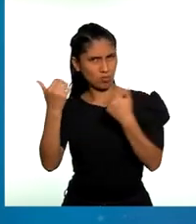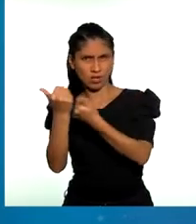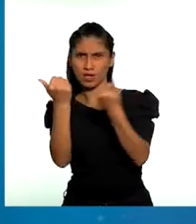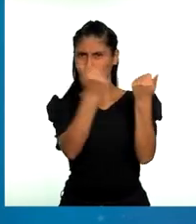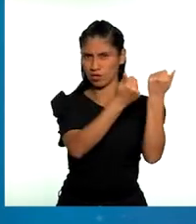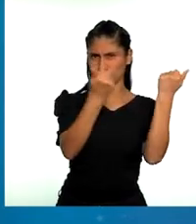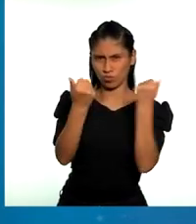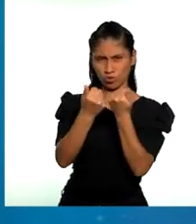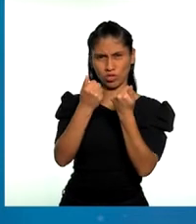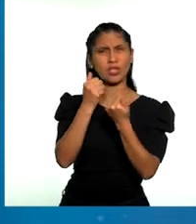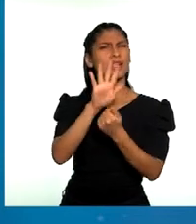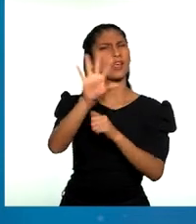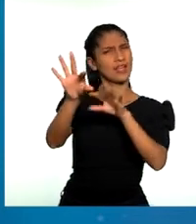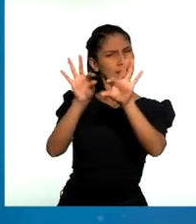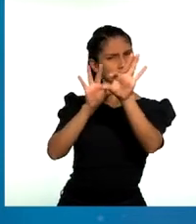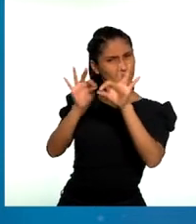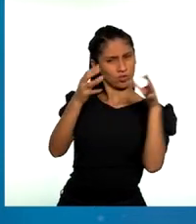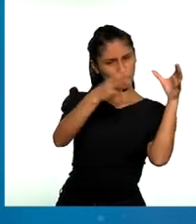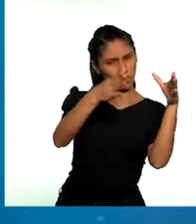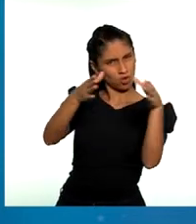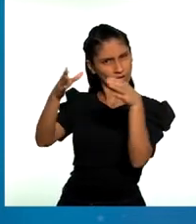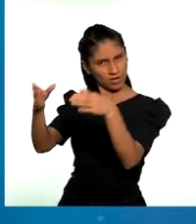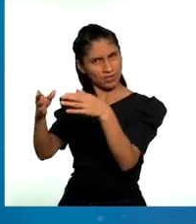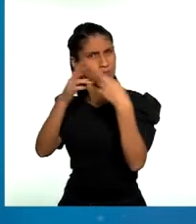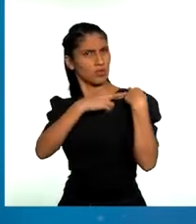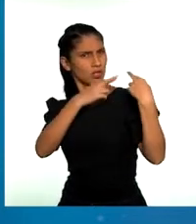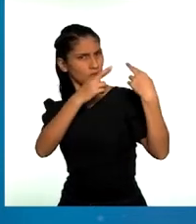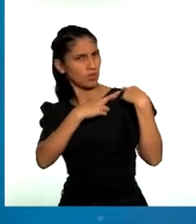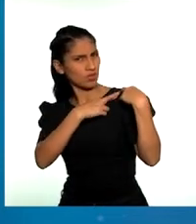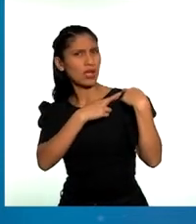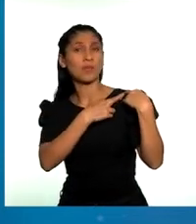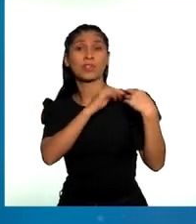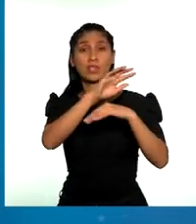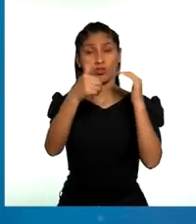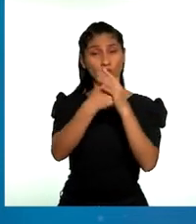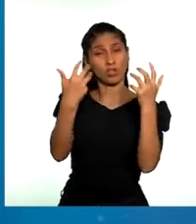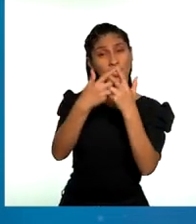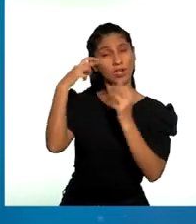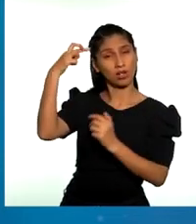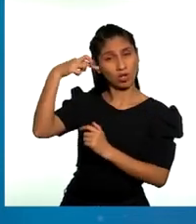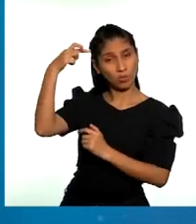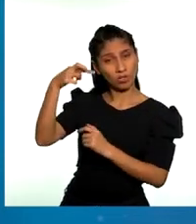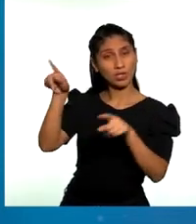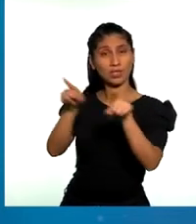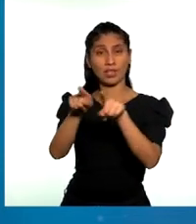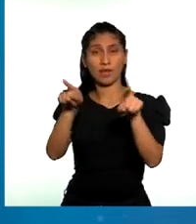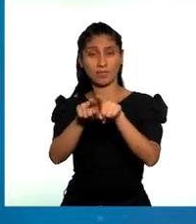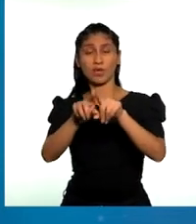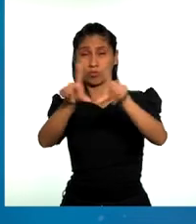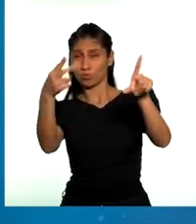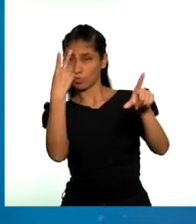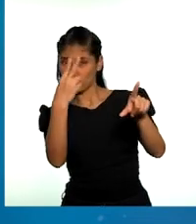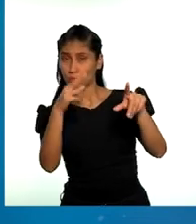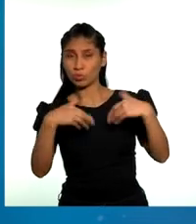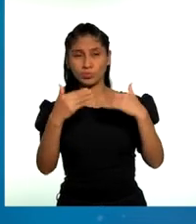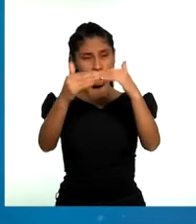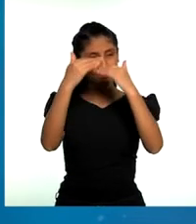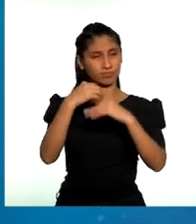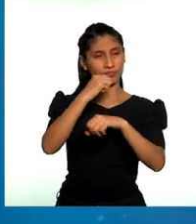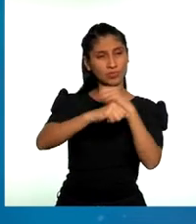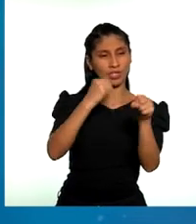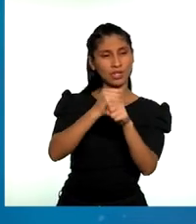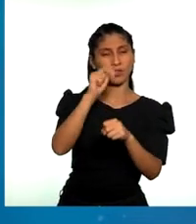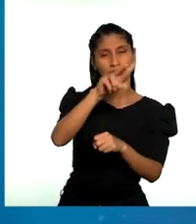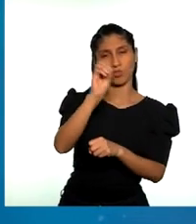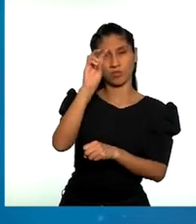electivas y organismos responsables de las políticas y programas que les conciernen. Y en el 2007,